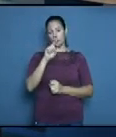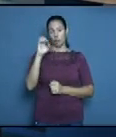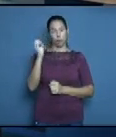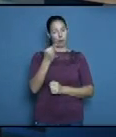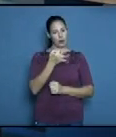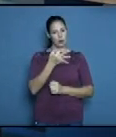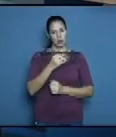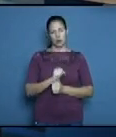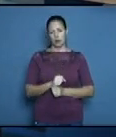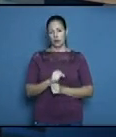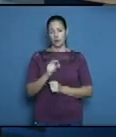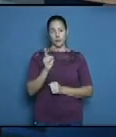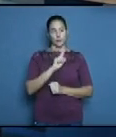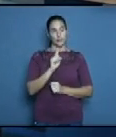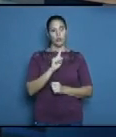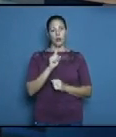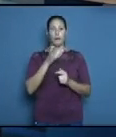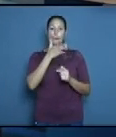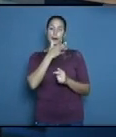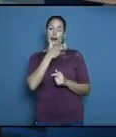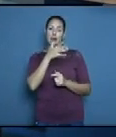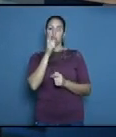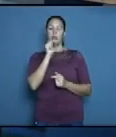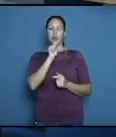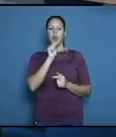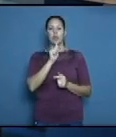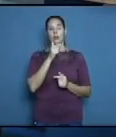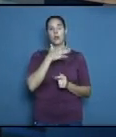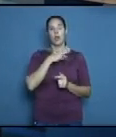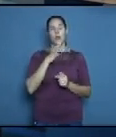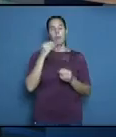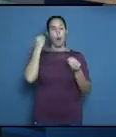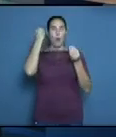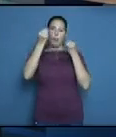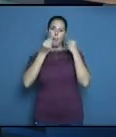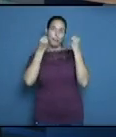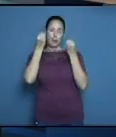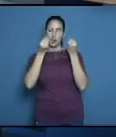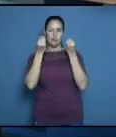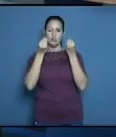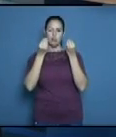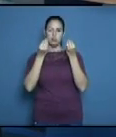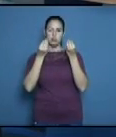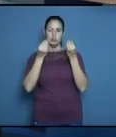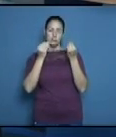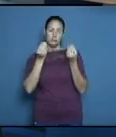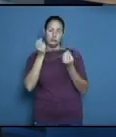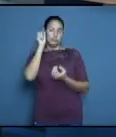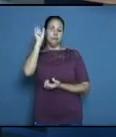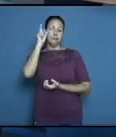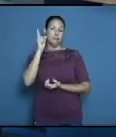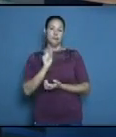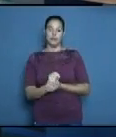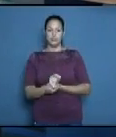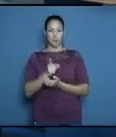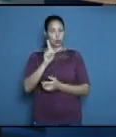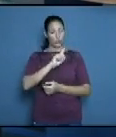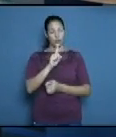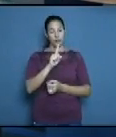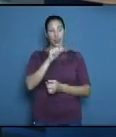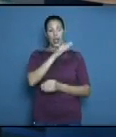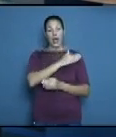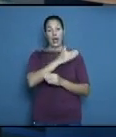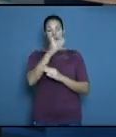incorrecto parece que se ha trasladado la guerra económica con China hasta el deporte China es la que lidera